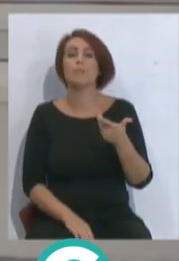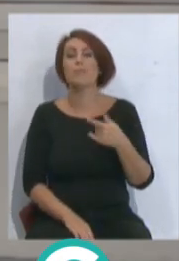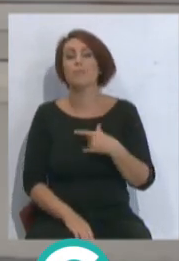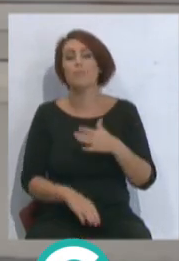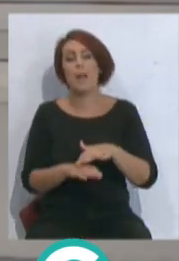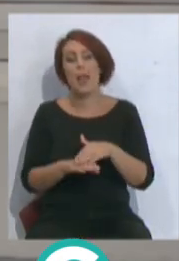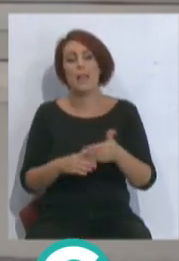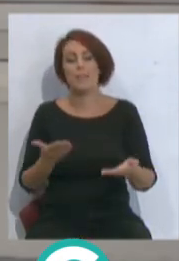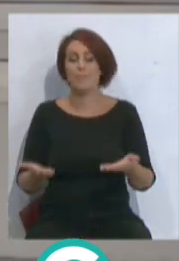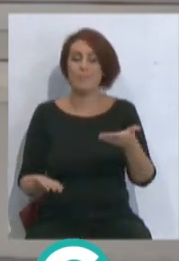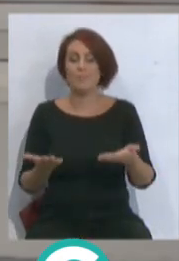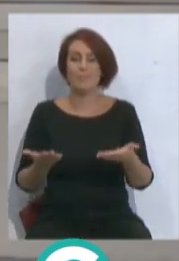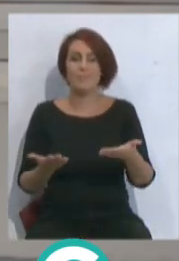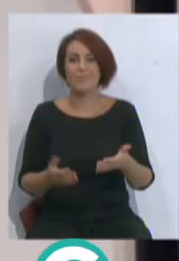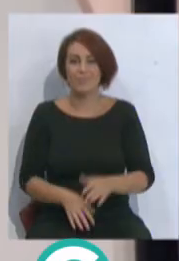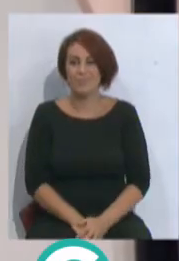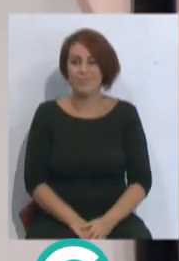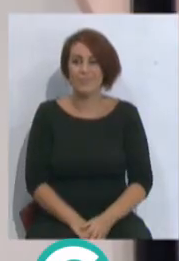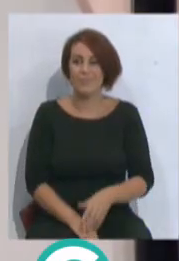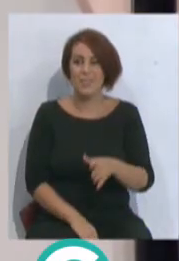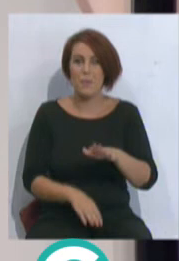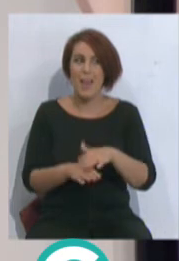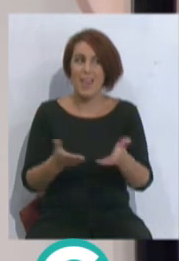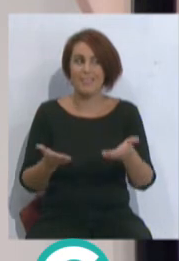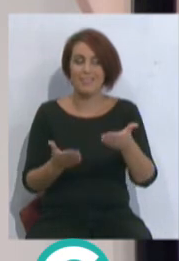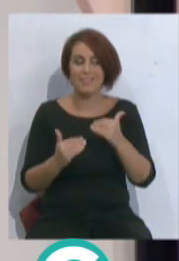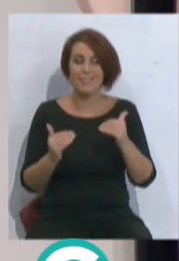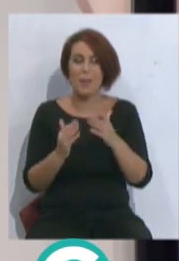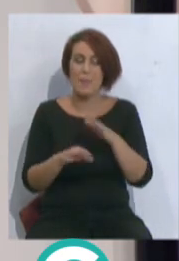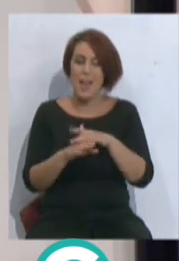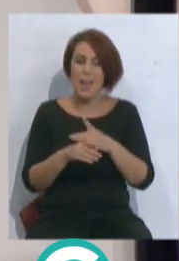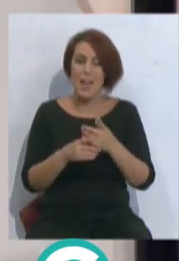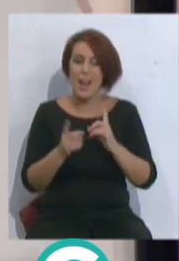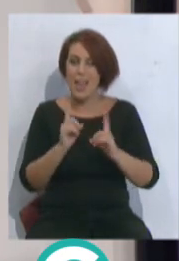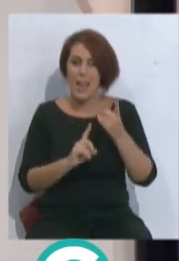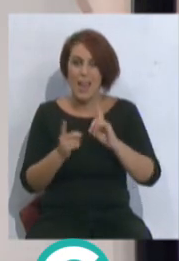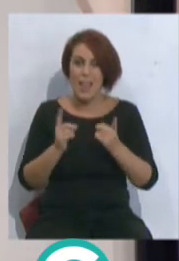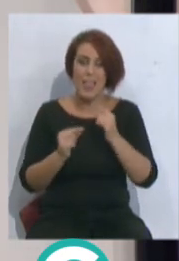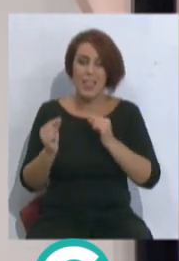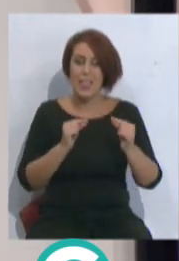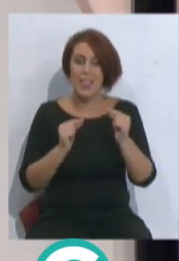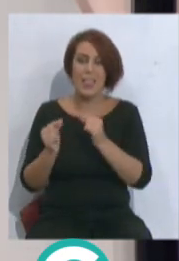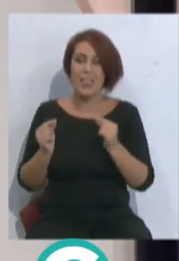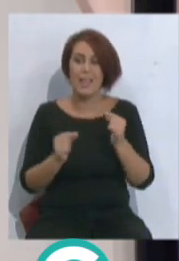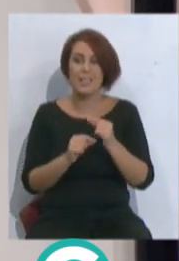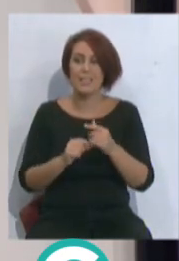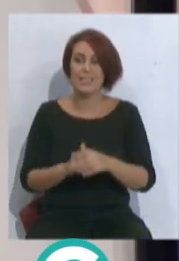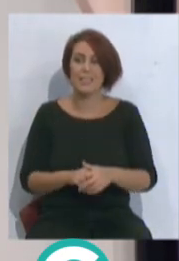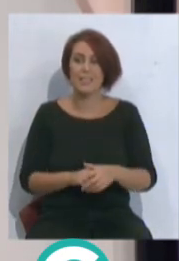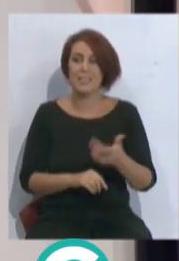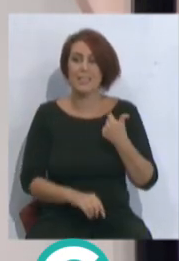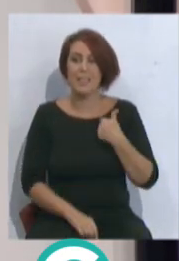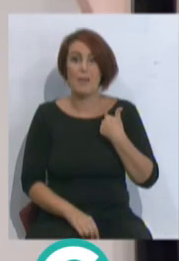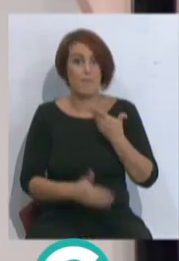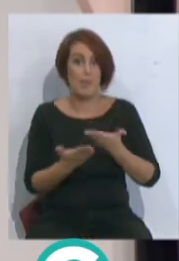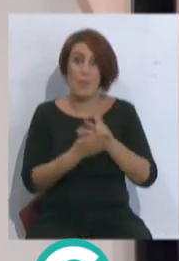para equilibrar. No, no, para que vengamos, abremos, charlamos, debatemos. Pero pídele dos horas a la casa, la cadena. Pídele dos horas a